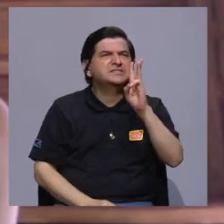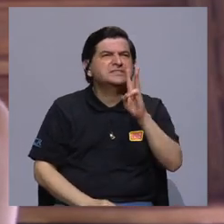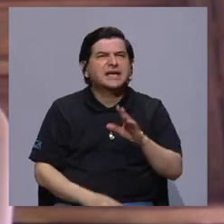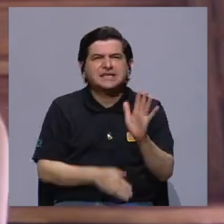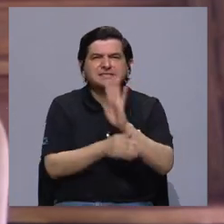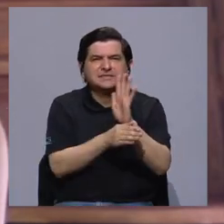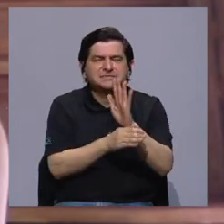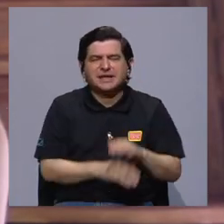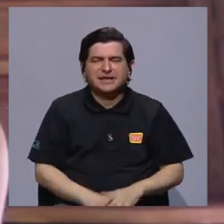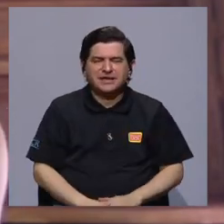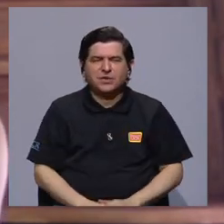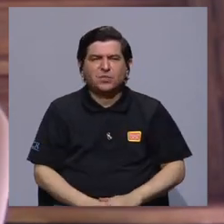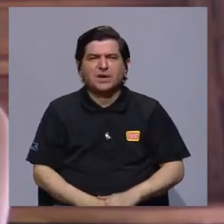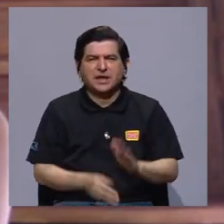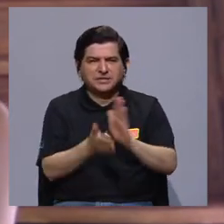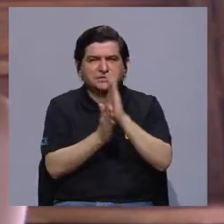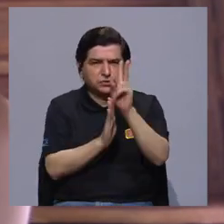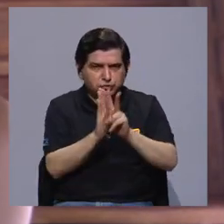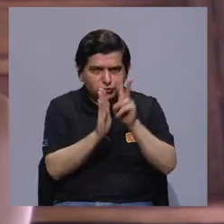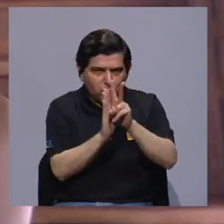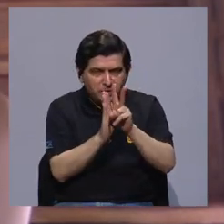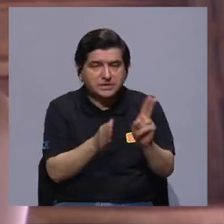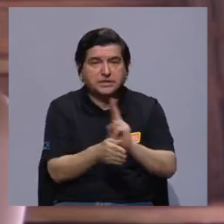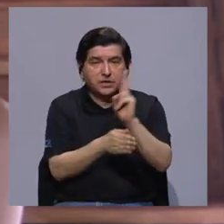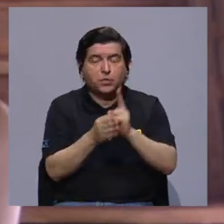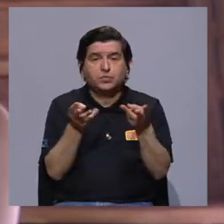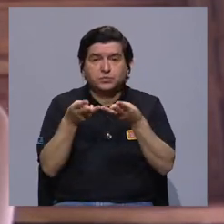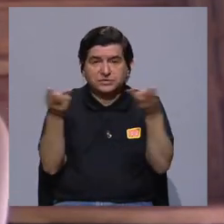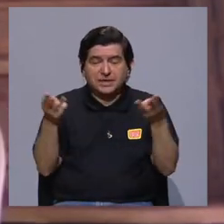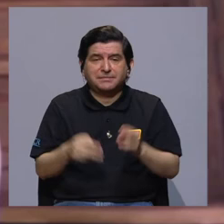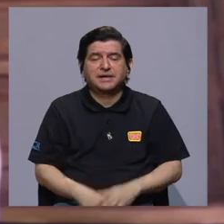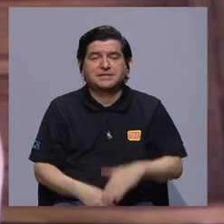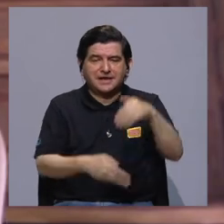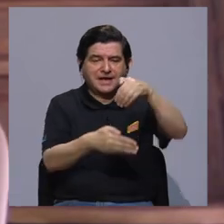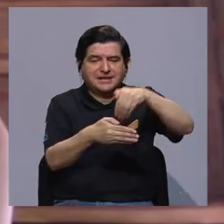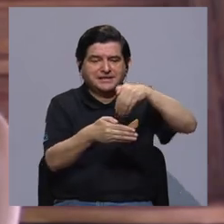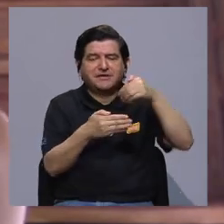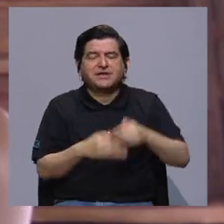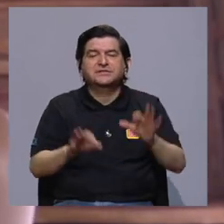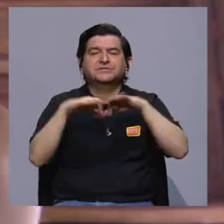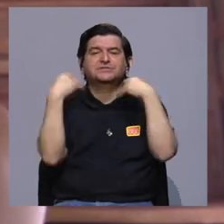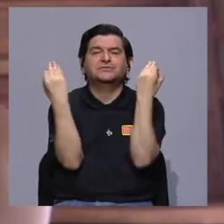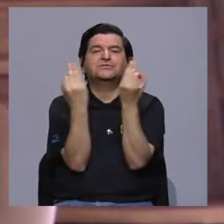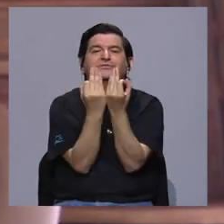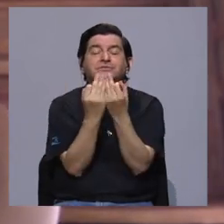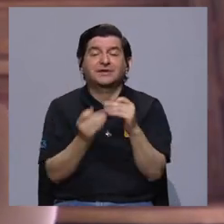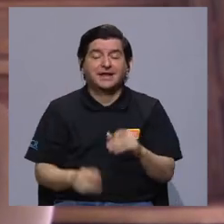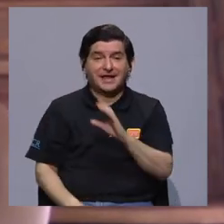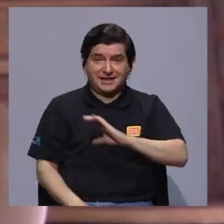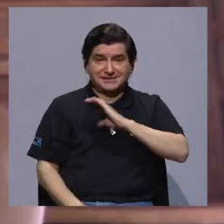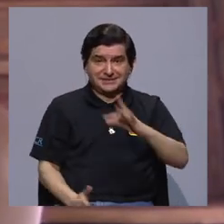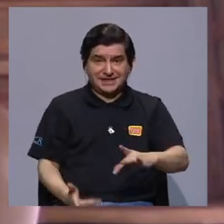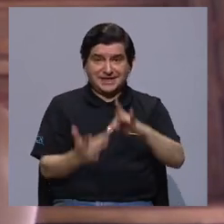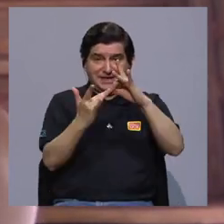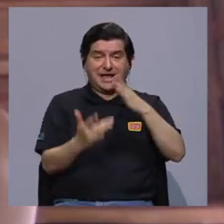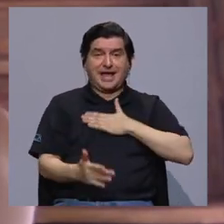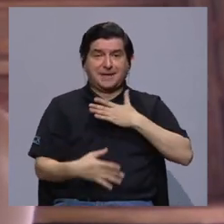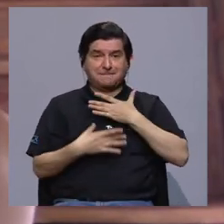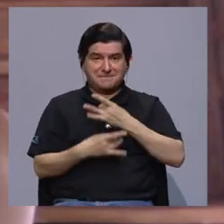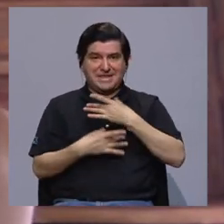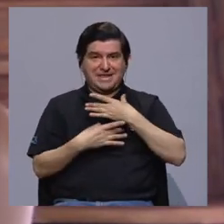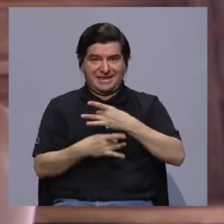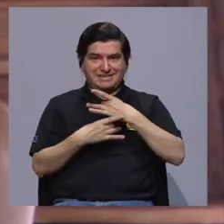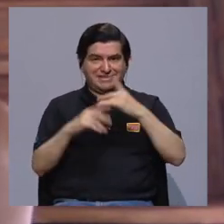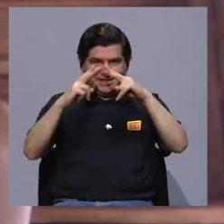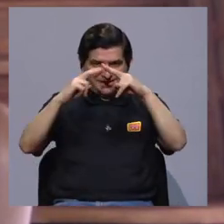de unas seis películas documentales que utilizan material de archivo familiar. Esa es como la particularidad que